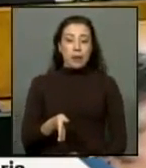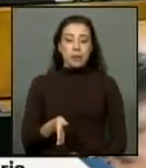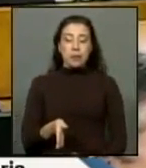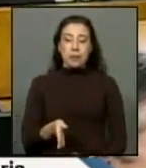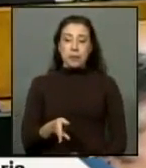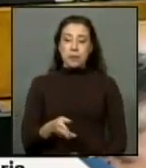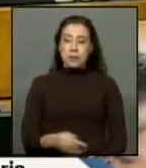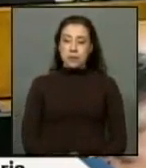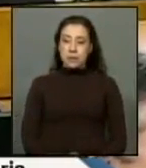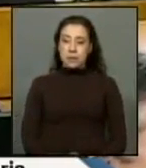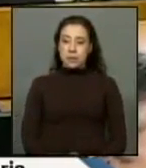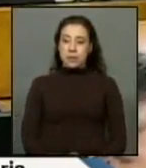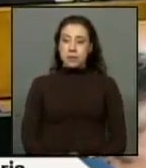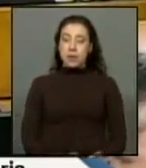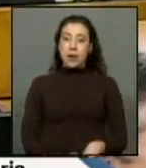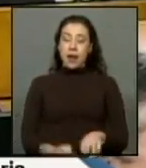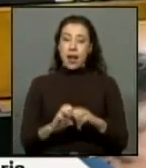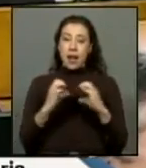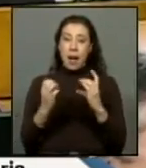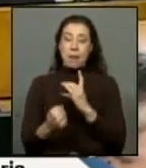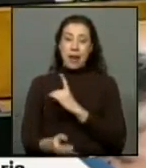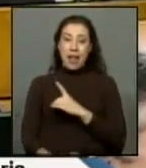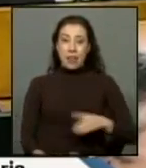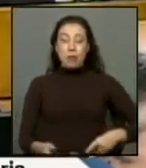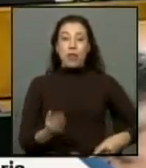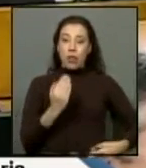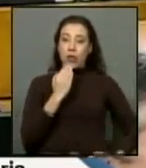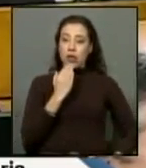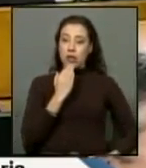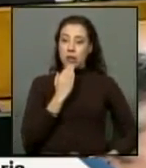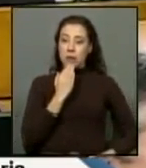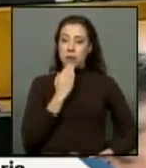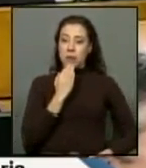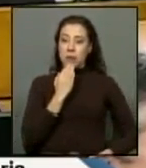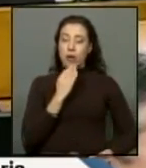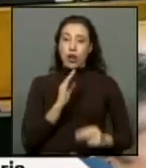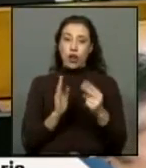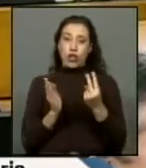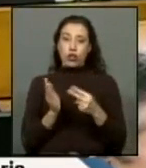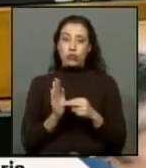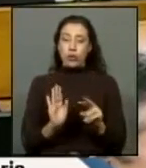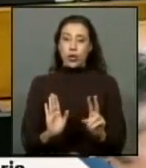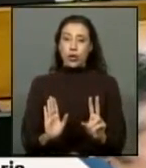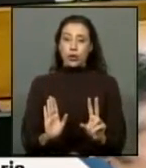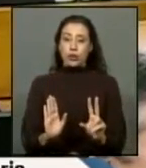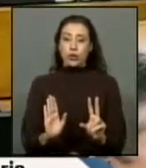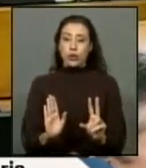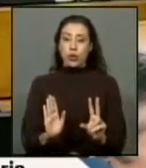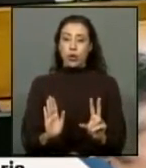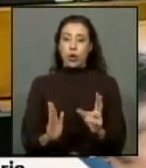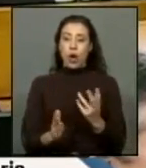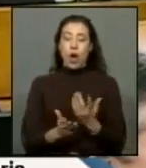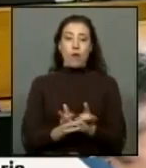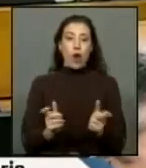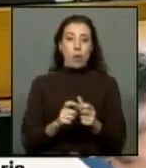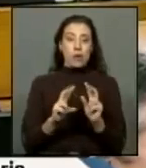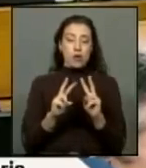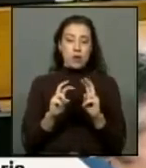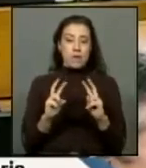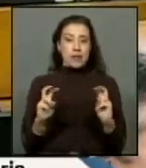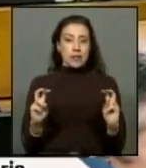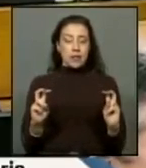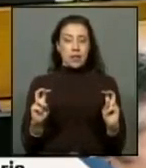nuestra Cámara de Diputados también en el año 2008 tuvo una comisión investigadora